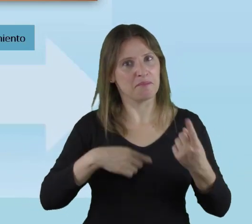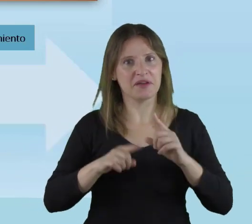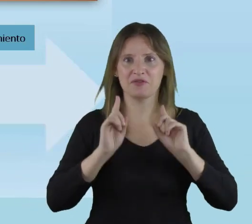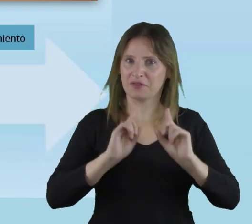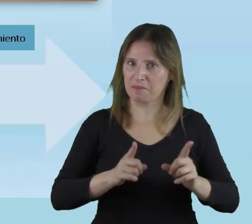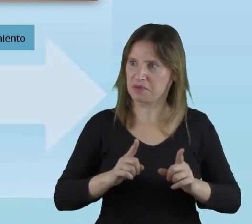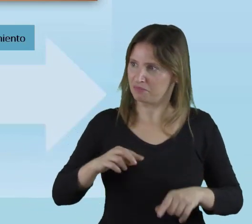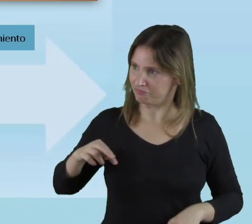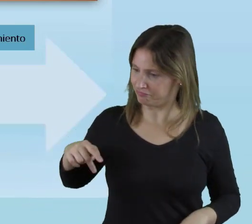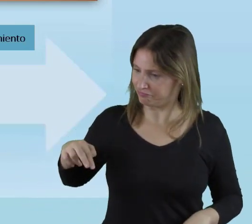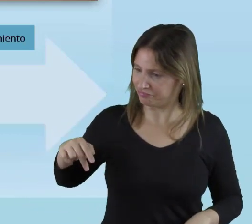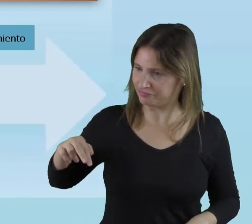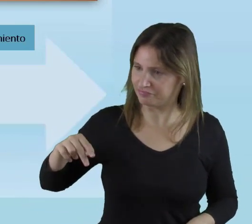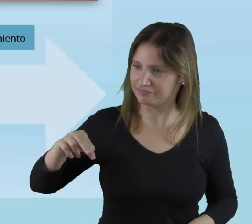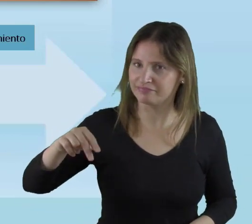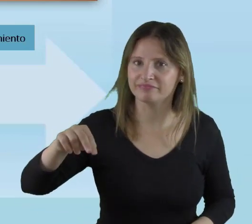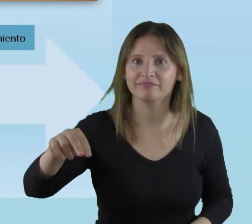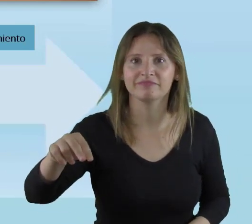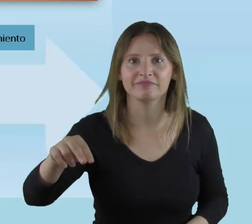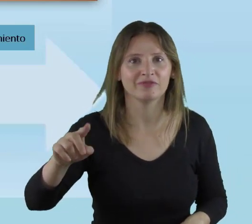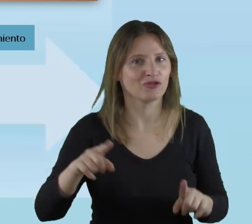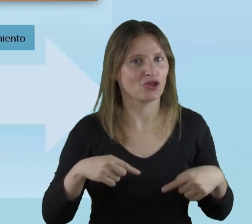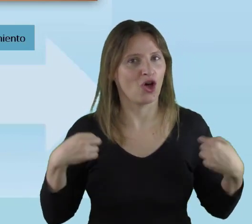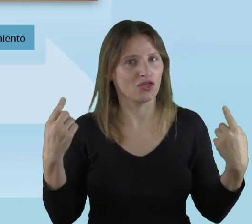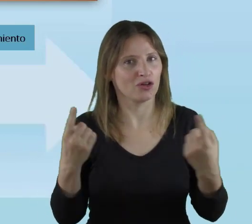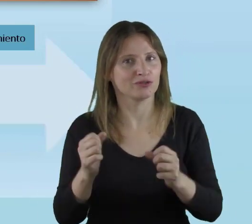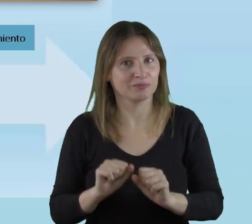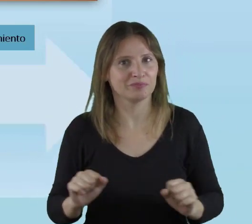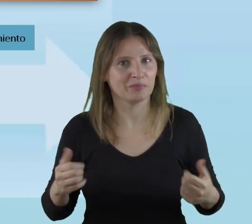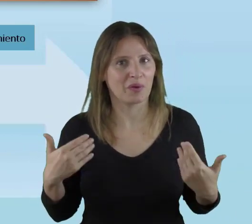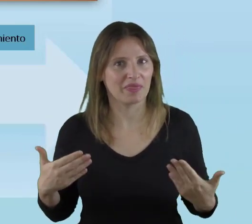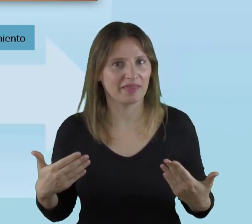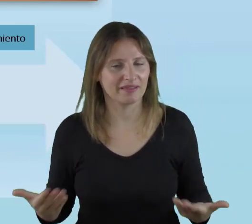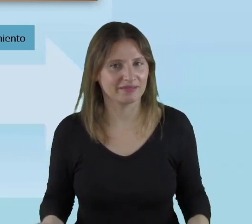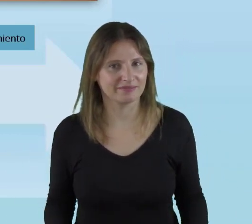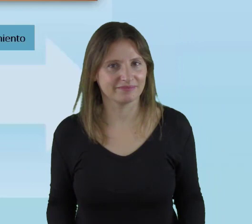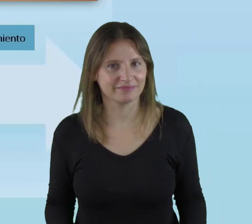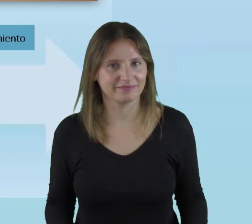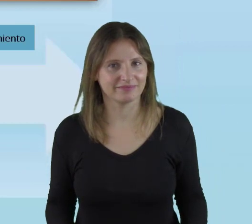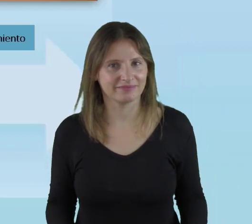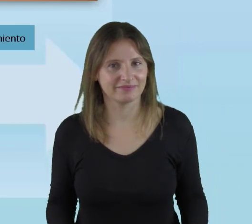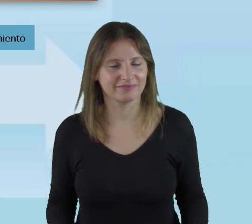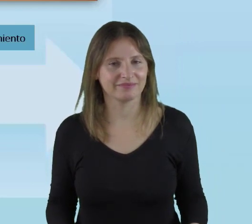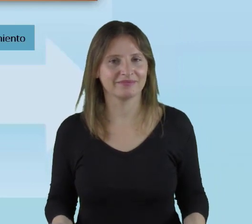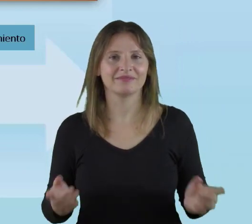silla de ruedas. Pero ¿acaso por la rampa no podemos subir todos?